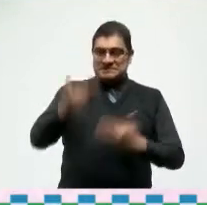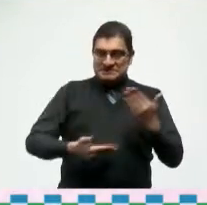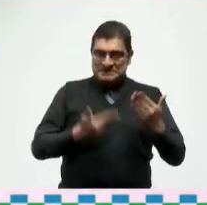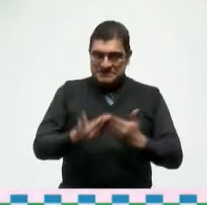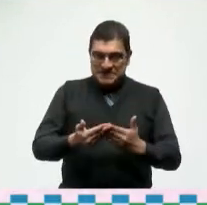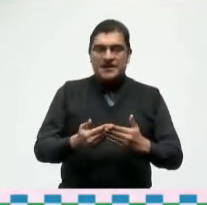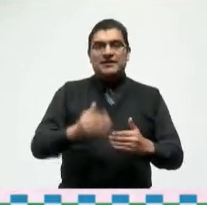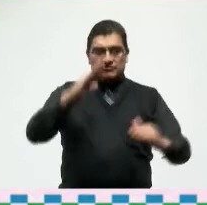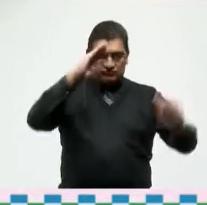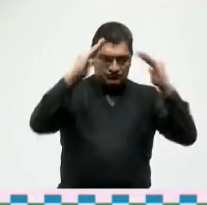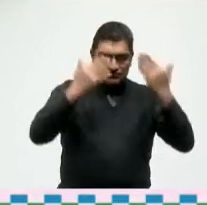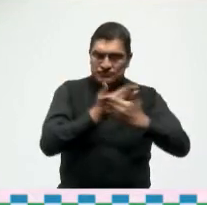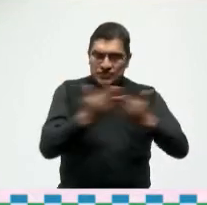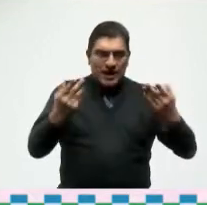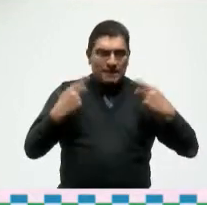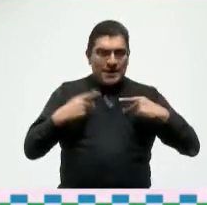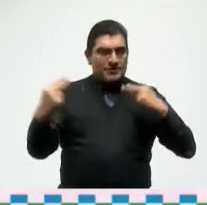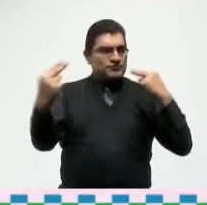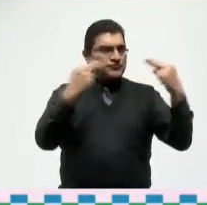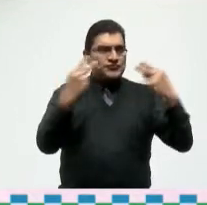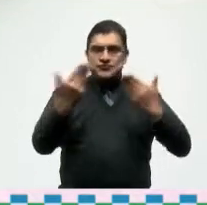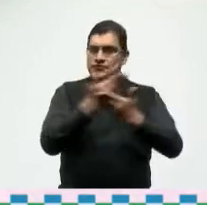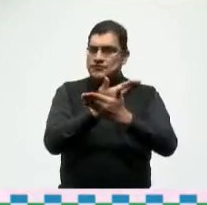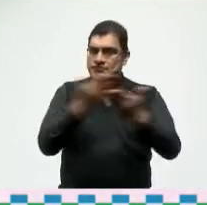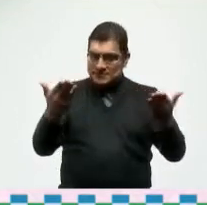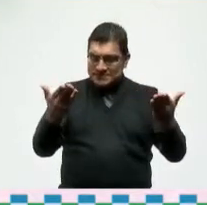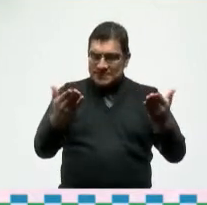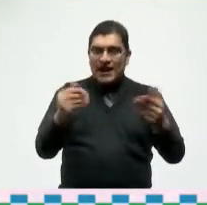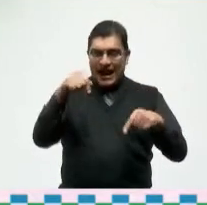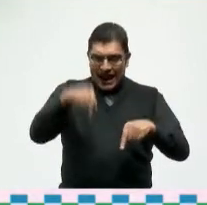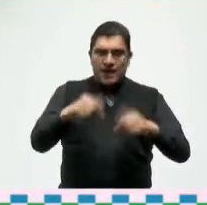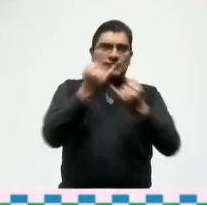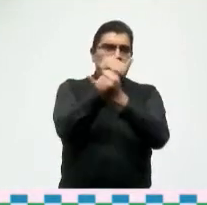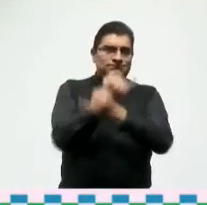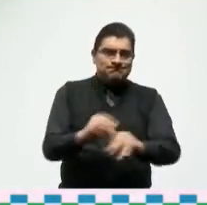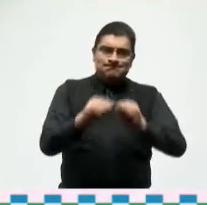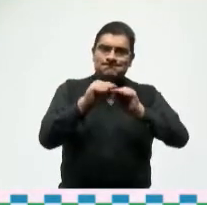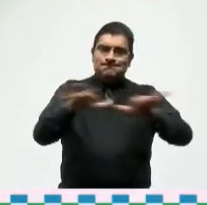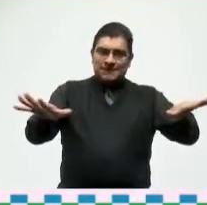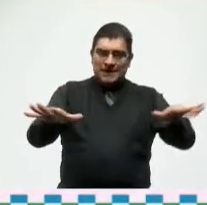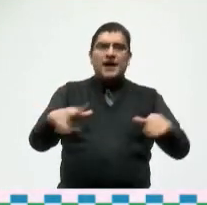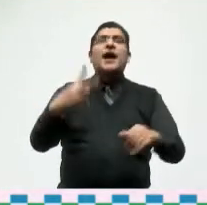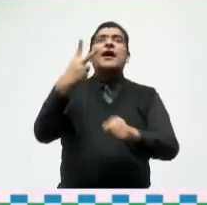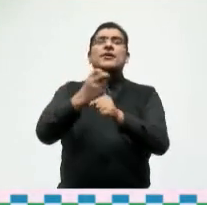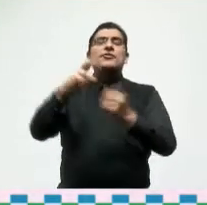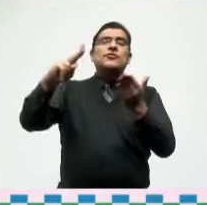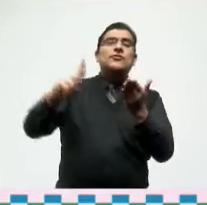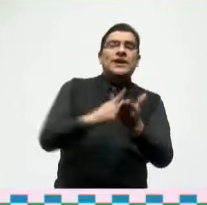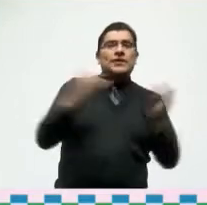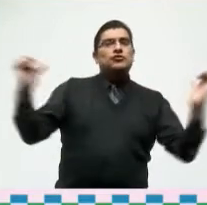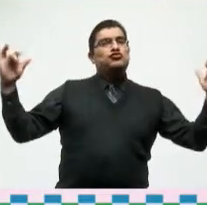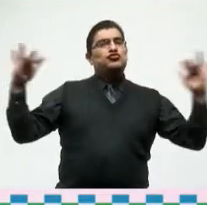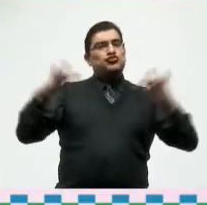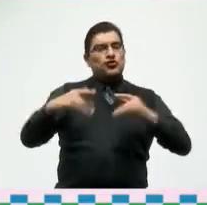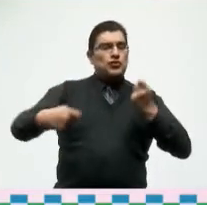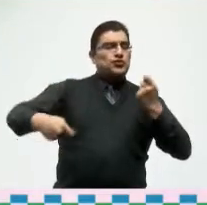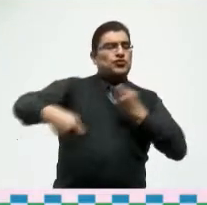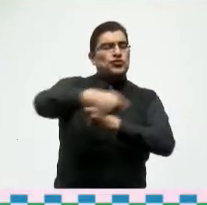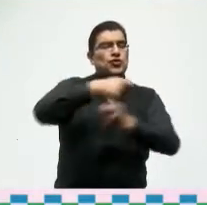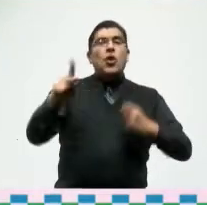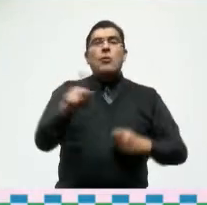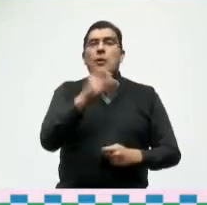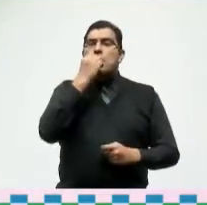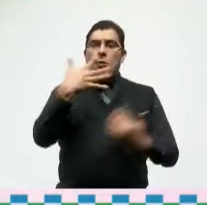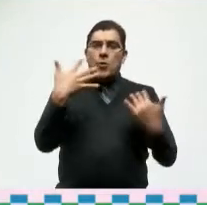saludando a todas las personas que nos acompañan en esta inauguración de este segundo tianguis de pueblos mágicos